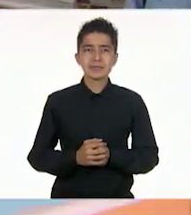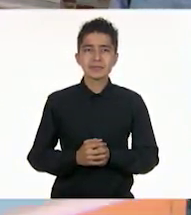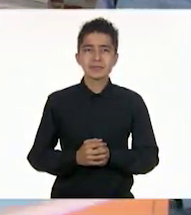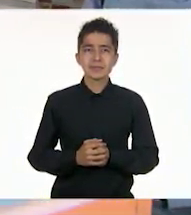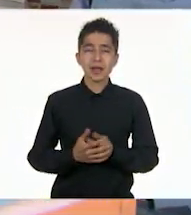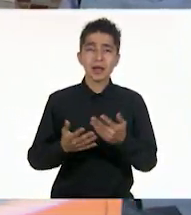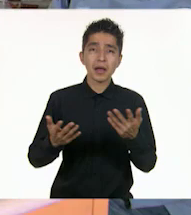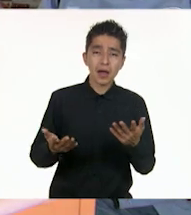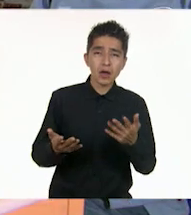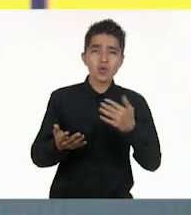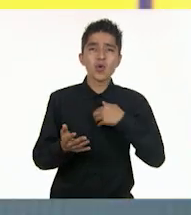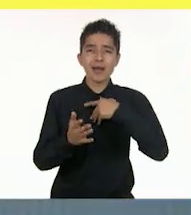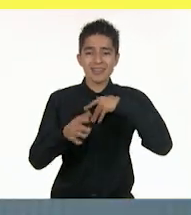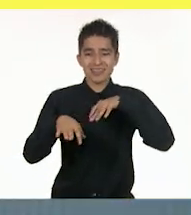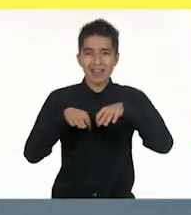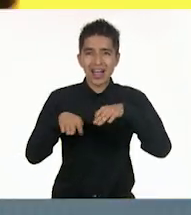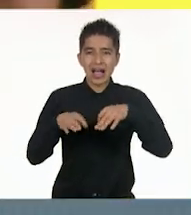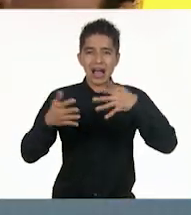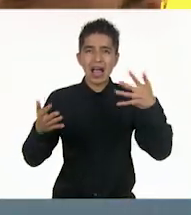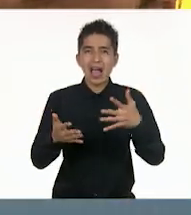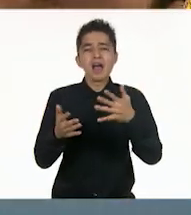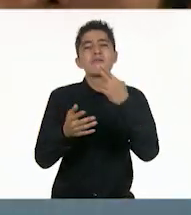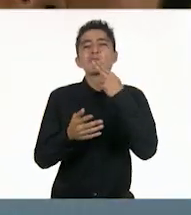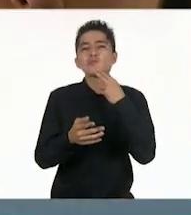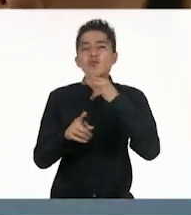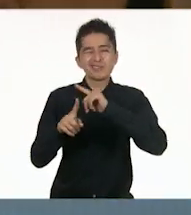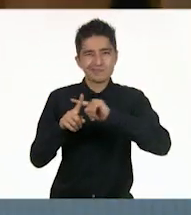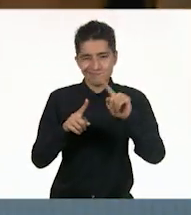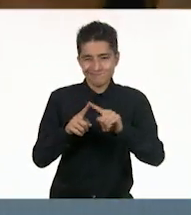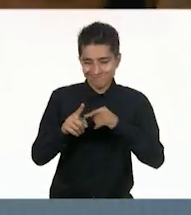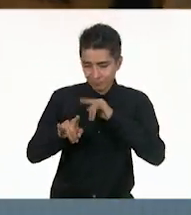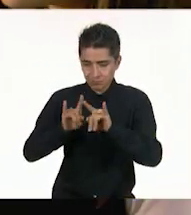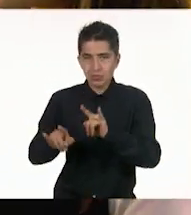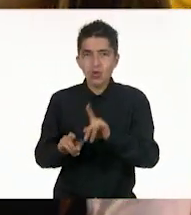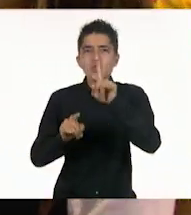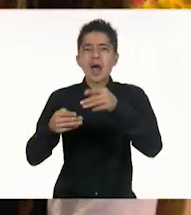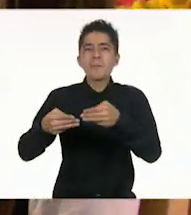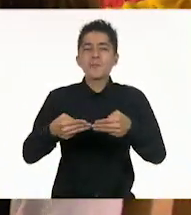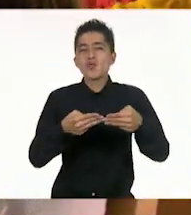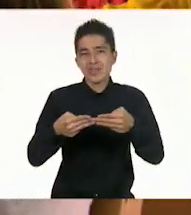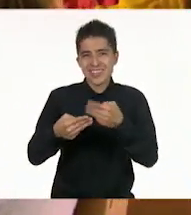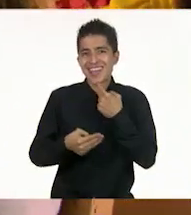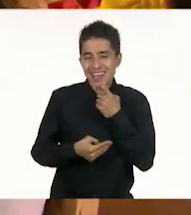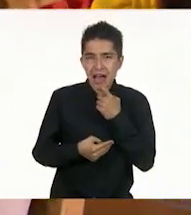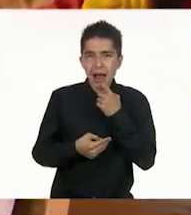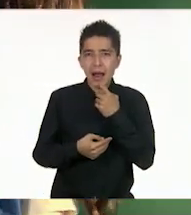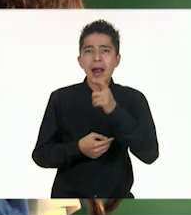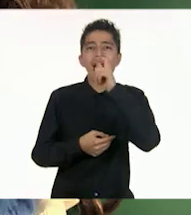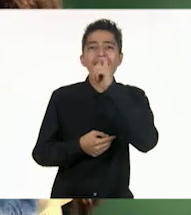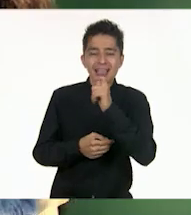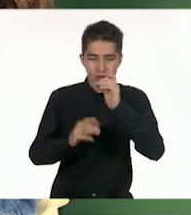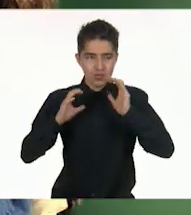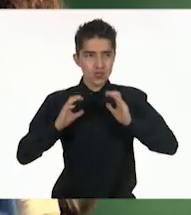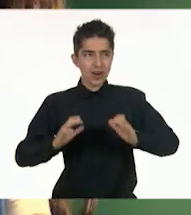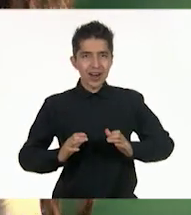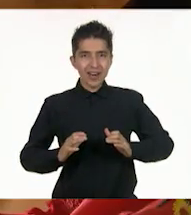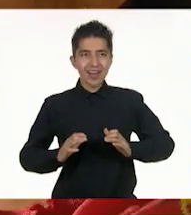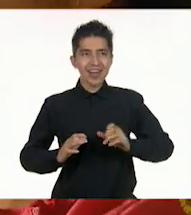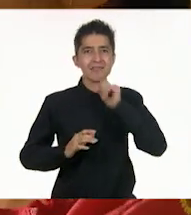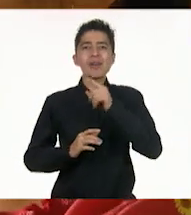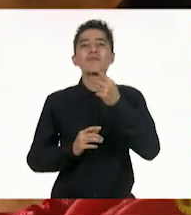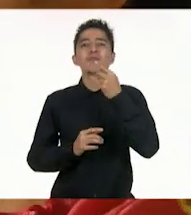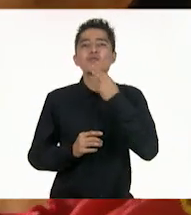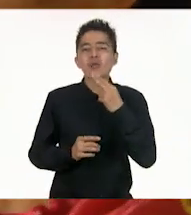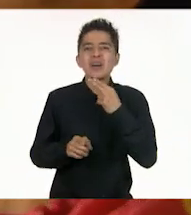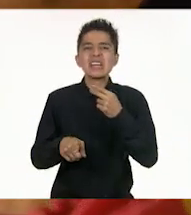Bueno, yo hice mi trabajo con puras envolturas de dulces. Es una muñeca. Su cuerpo es un palito de paleta y trae su canasta de dulces.